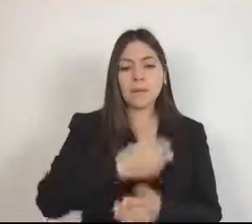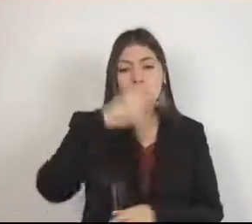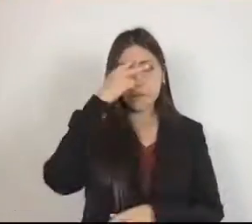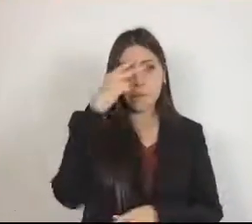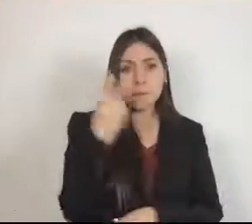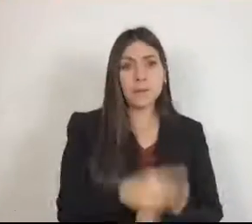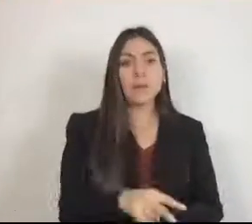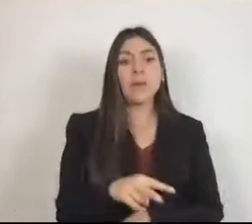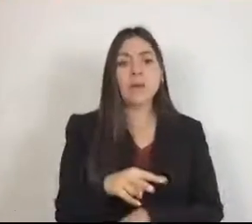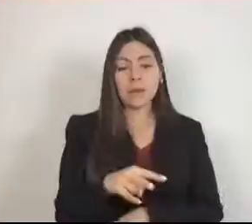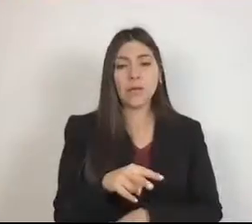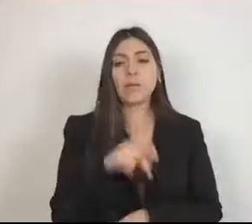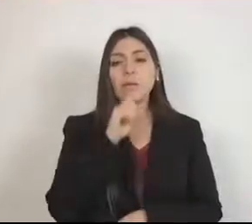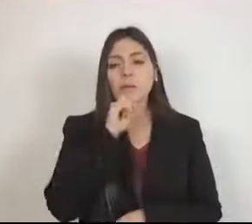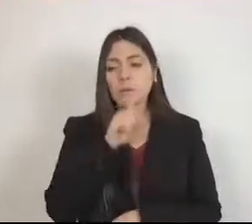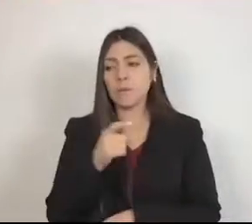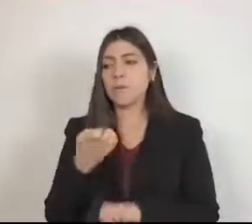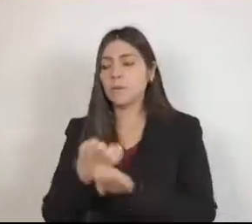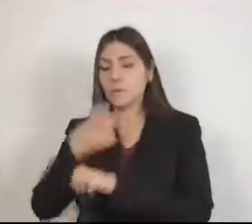Estado de México.